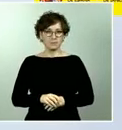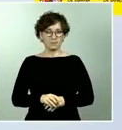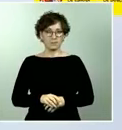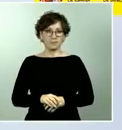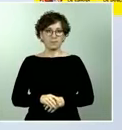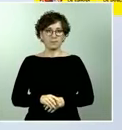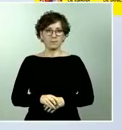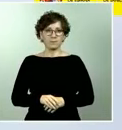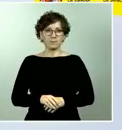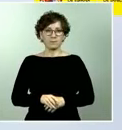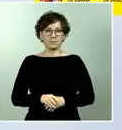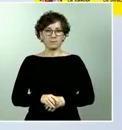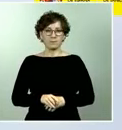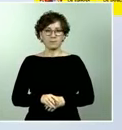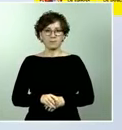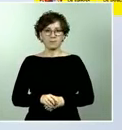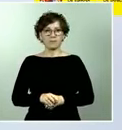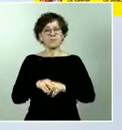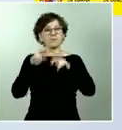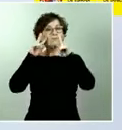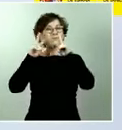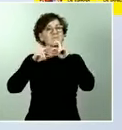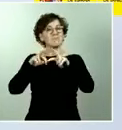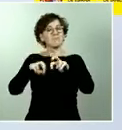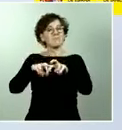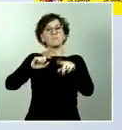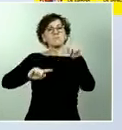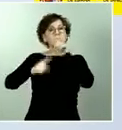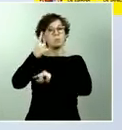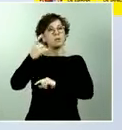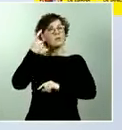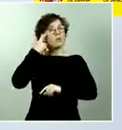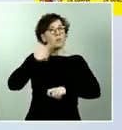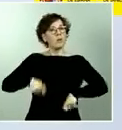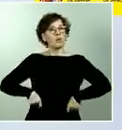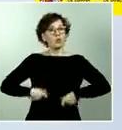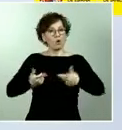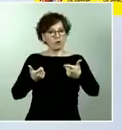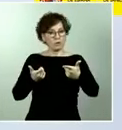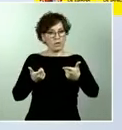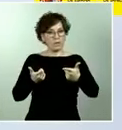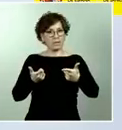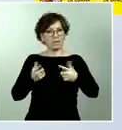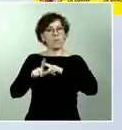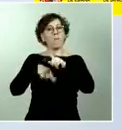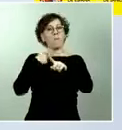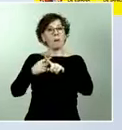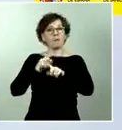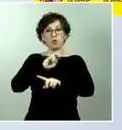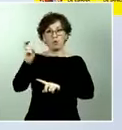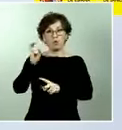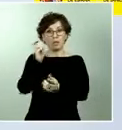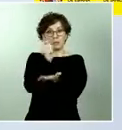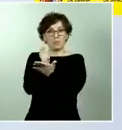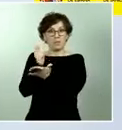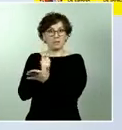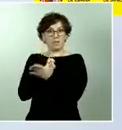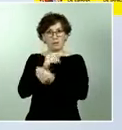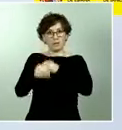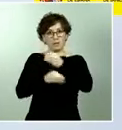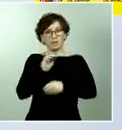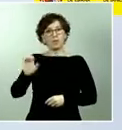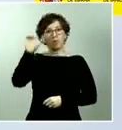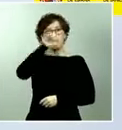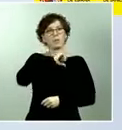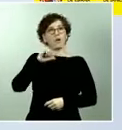con los costes pero también con la armonización con otras prestaciones que se dan a las comunidades autónomas de lo que se trata es de